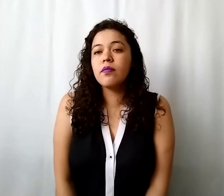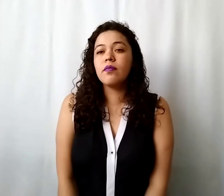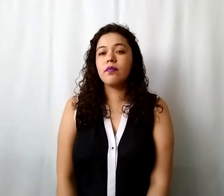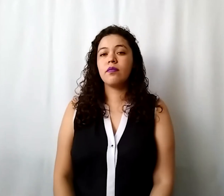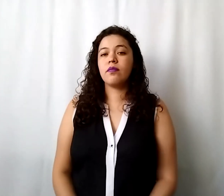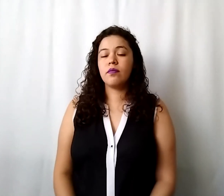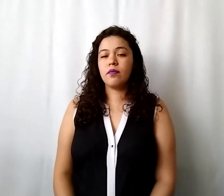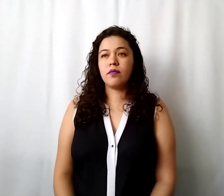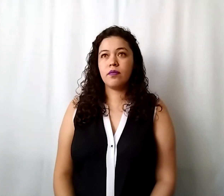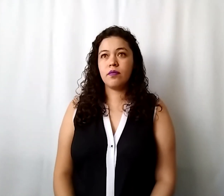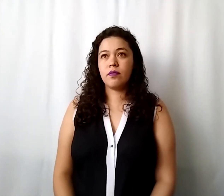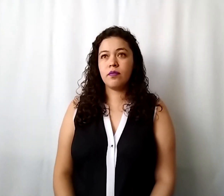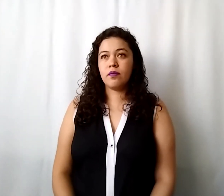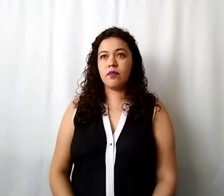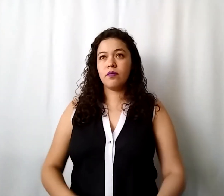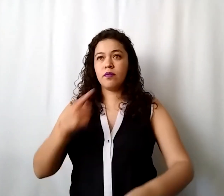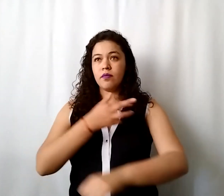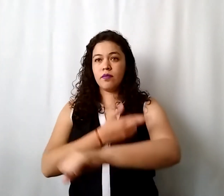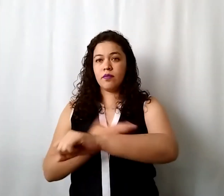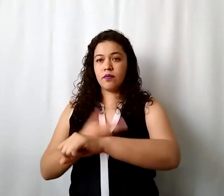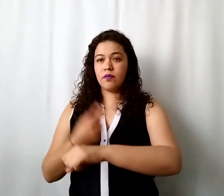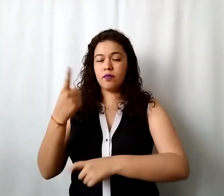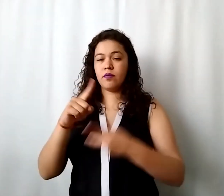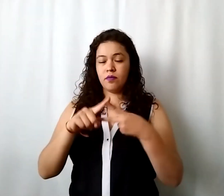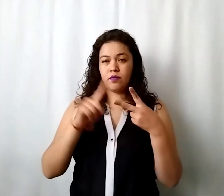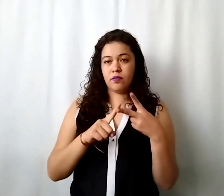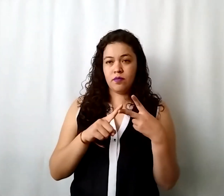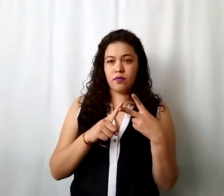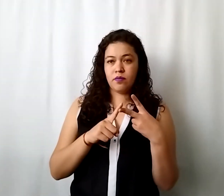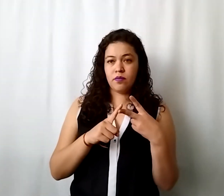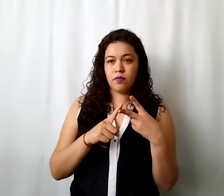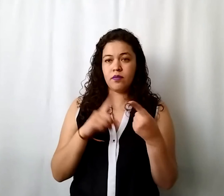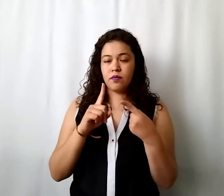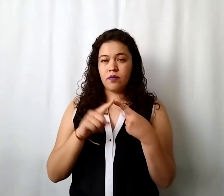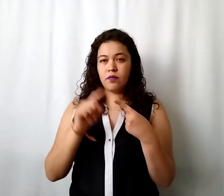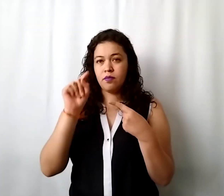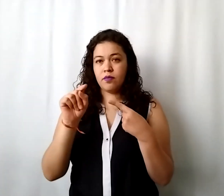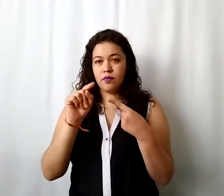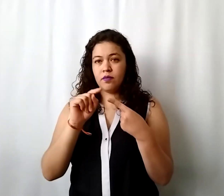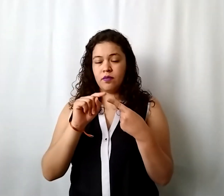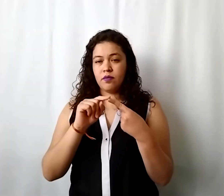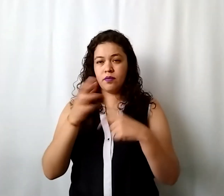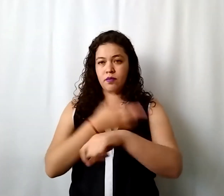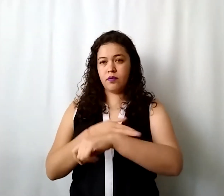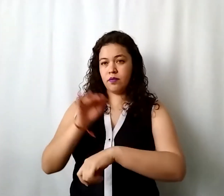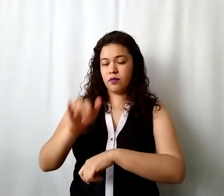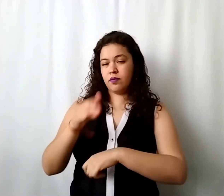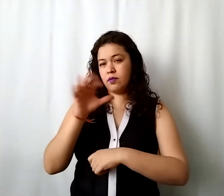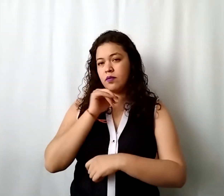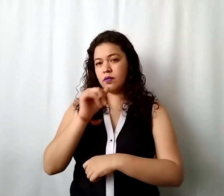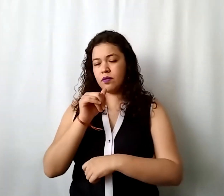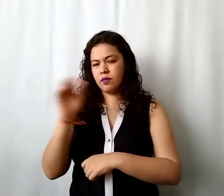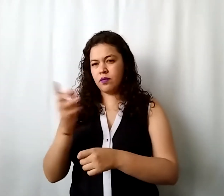aquí en trámites hay dos opciones una es aquí donde dice solicitud de aprobación o también desde el